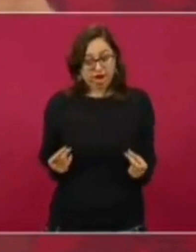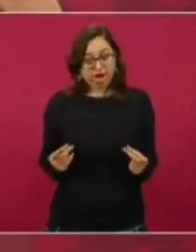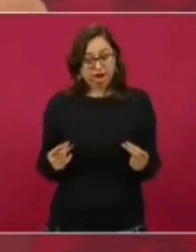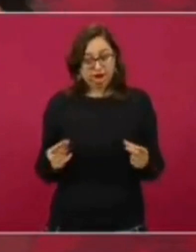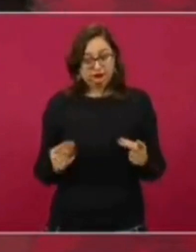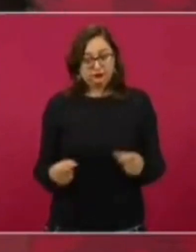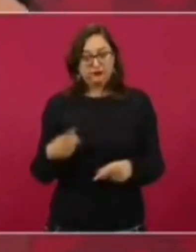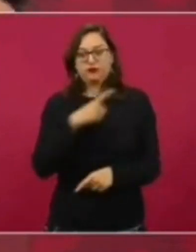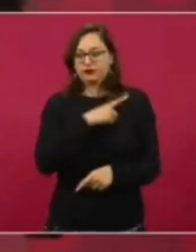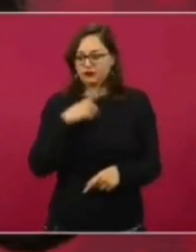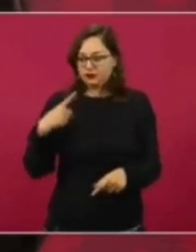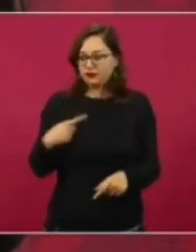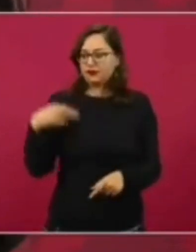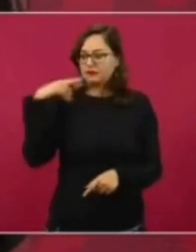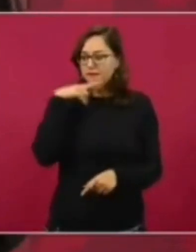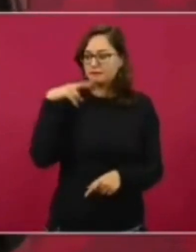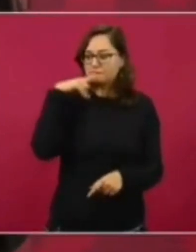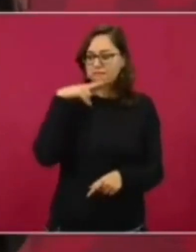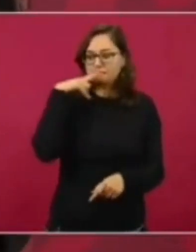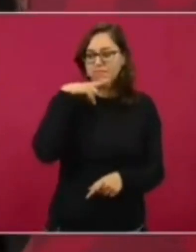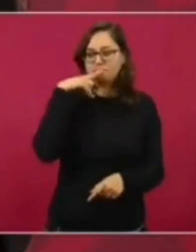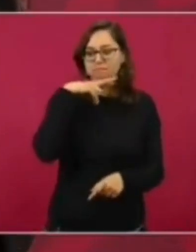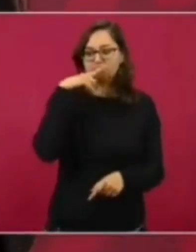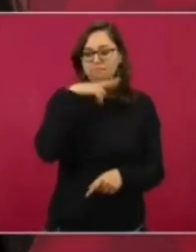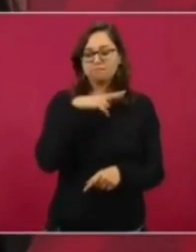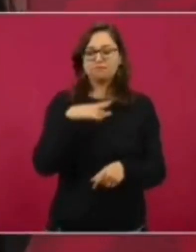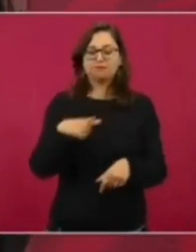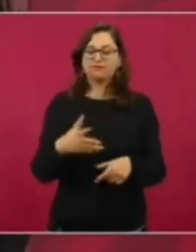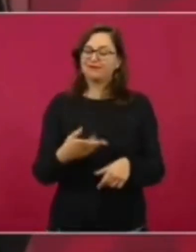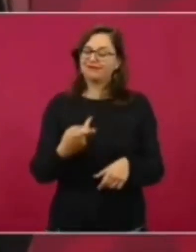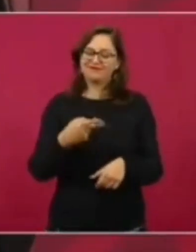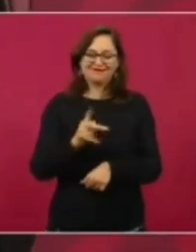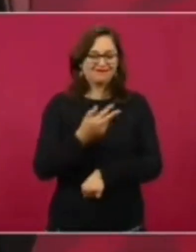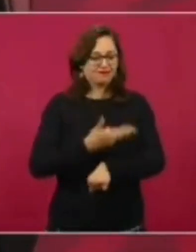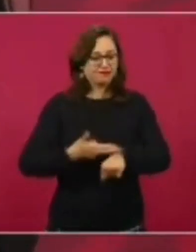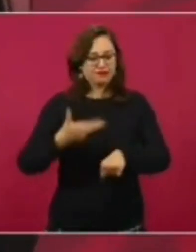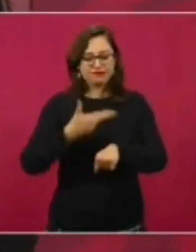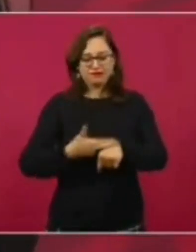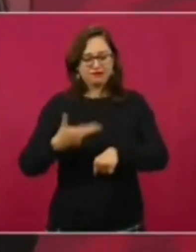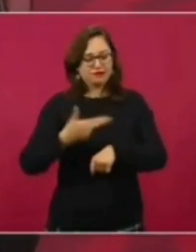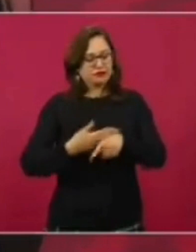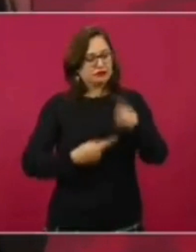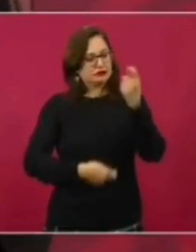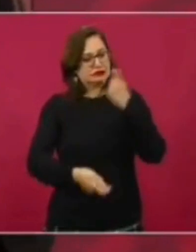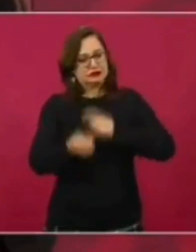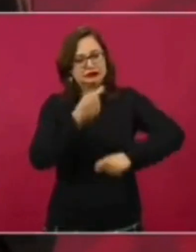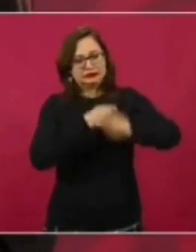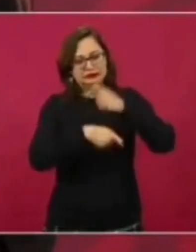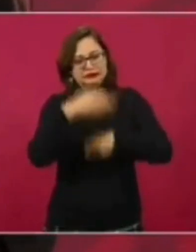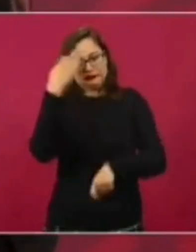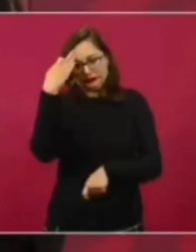tiempo y son procesos lentos, son cuerpos de avance lento,